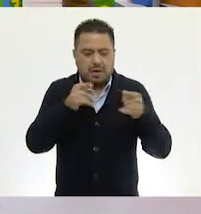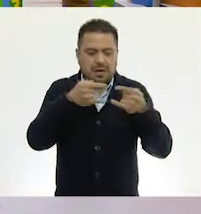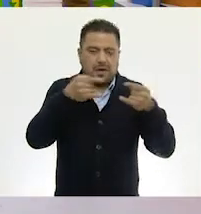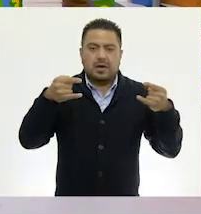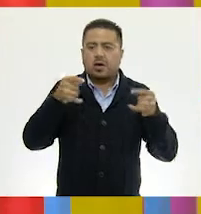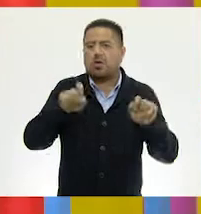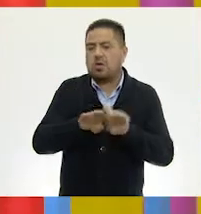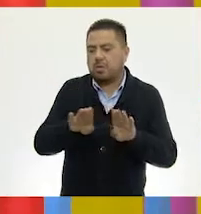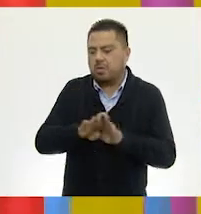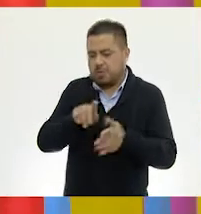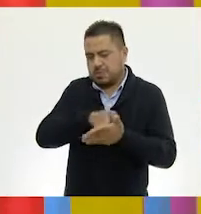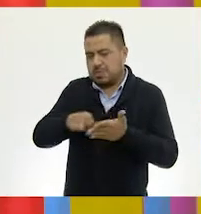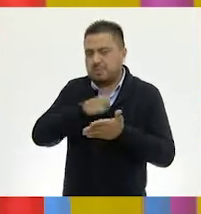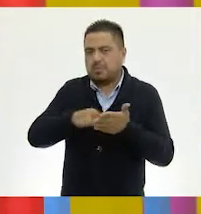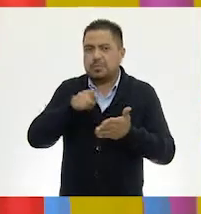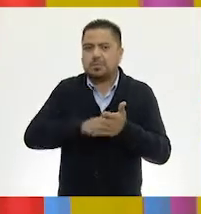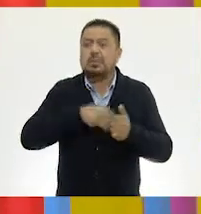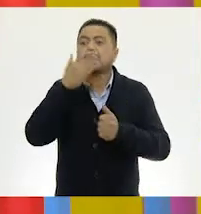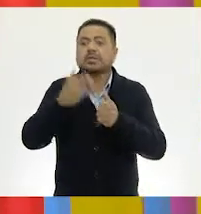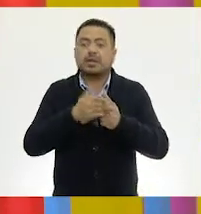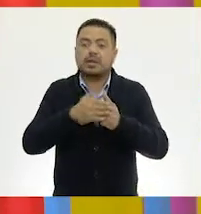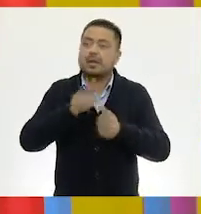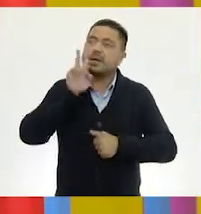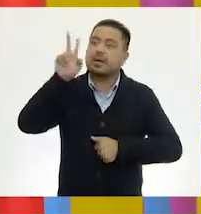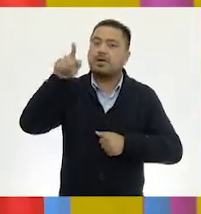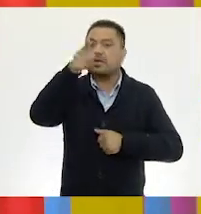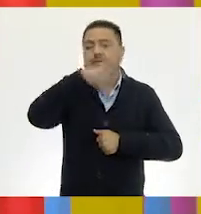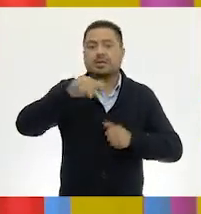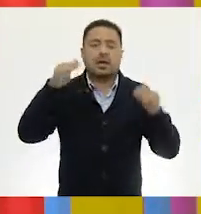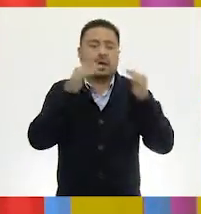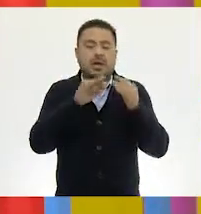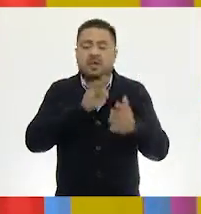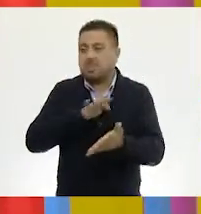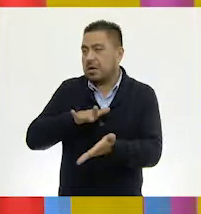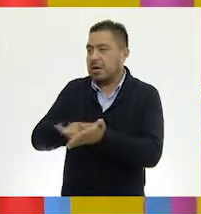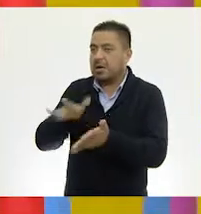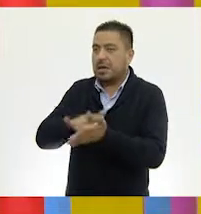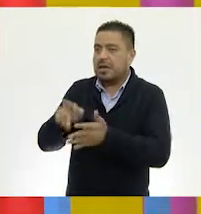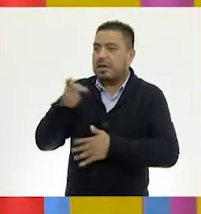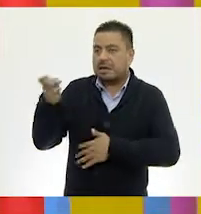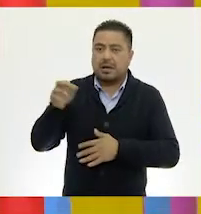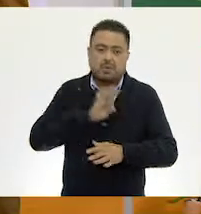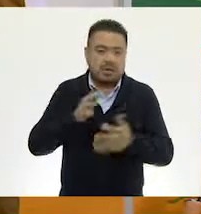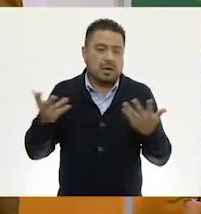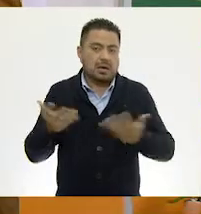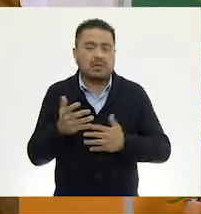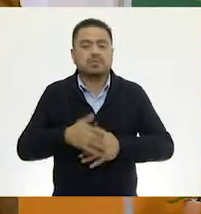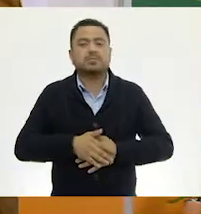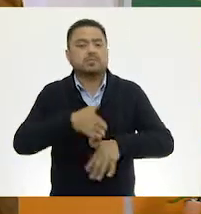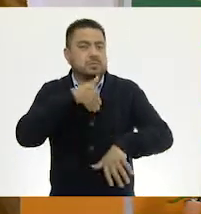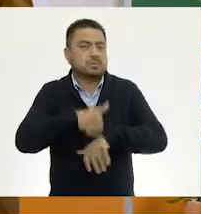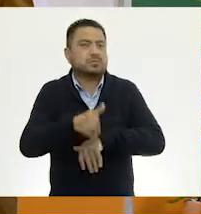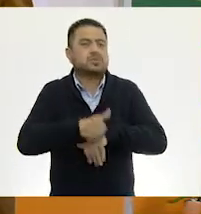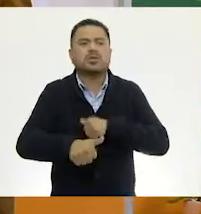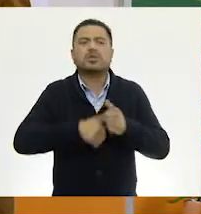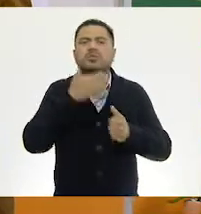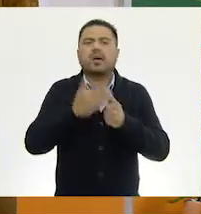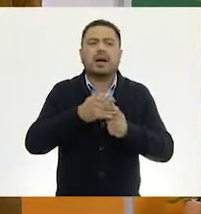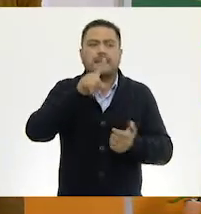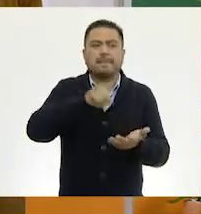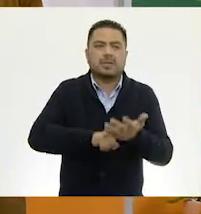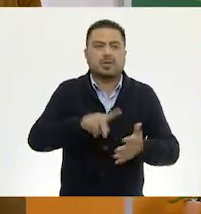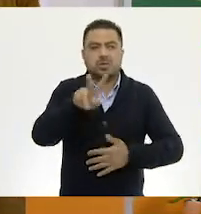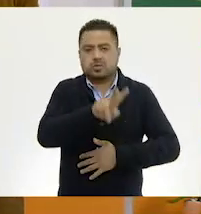con la escritura. Vamos con la siguiente. Muy bien. Allá en casa recuerden apoyar mucho, Eric, para que lo puedas realizar. La siguiente cantidad será 1